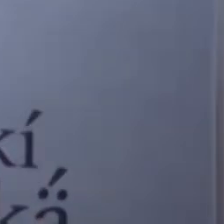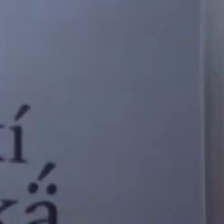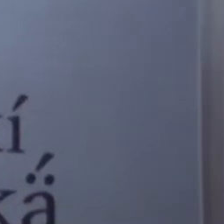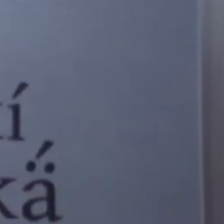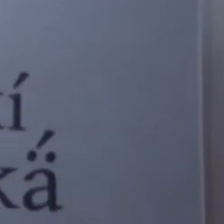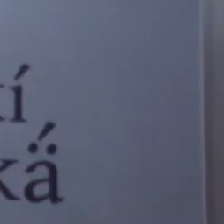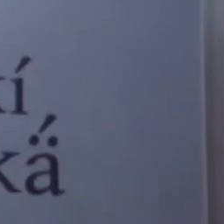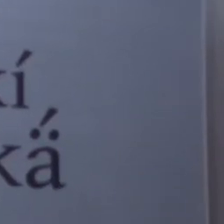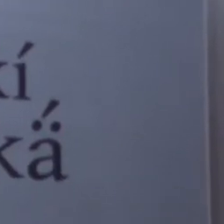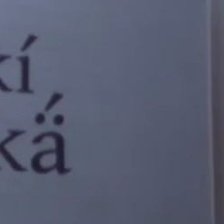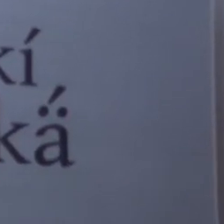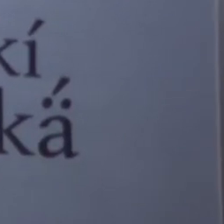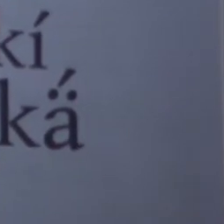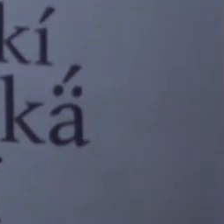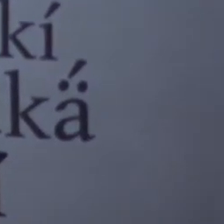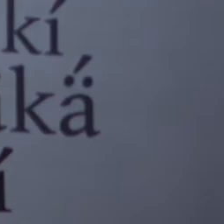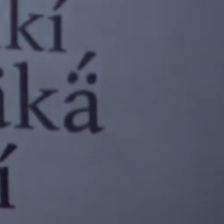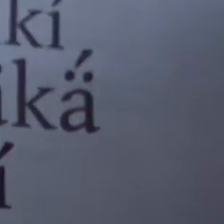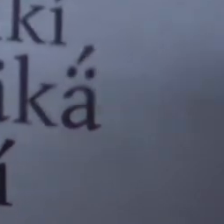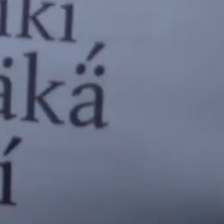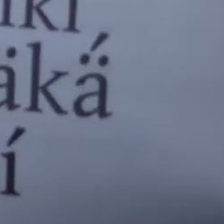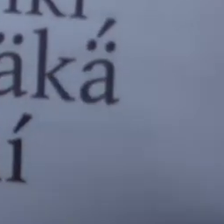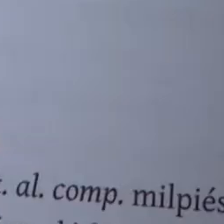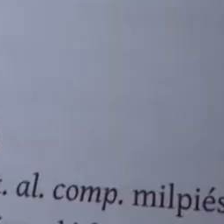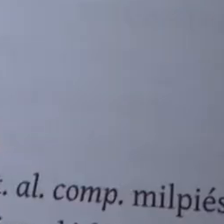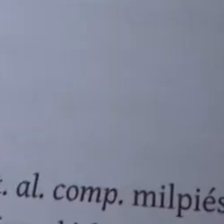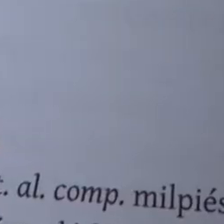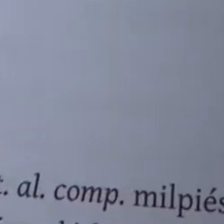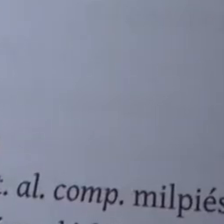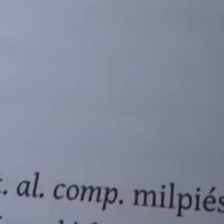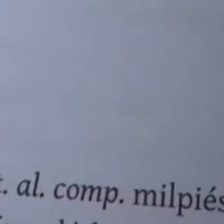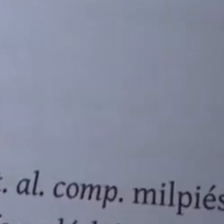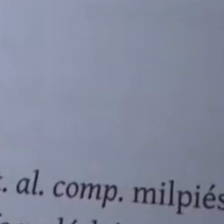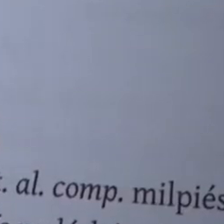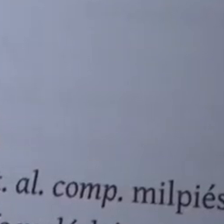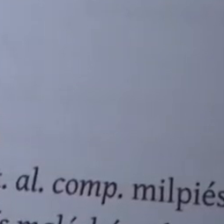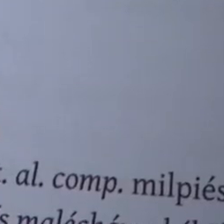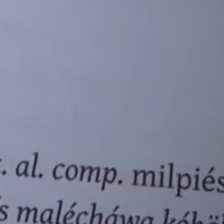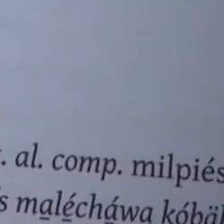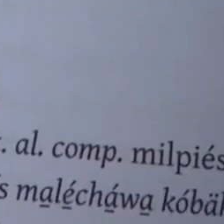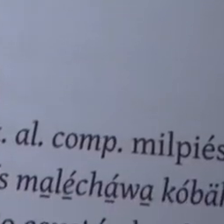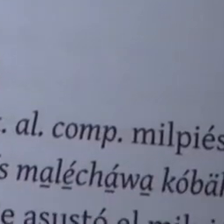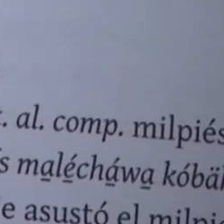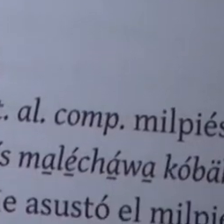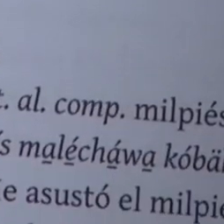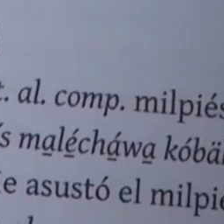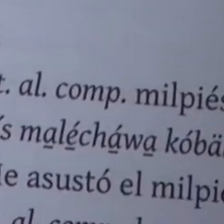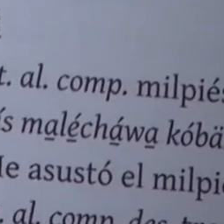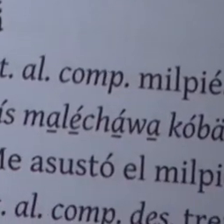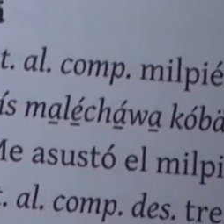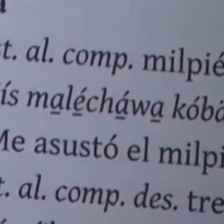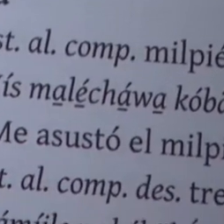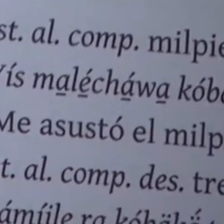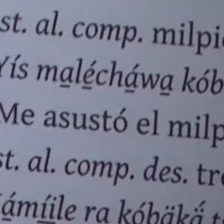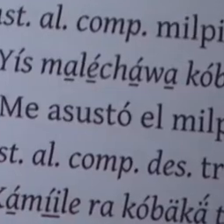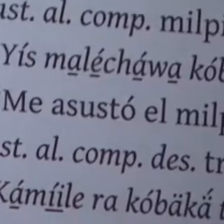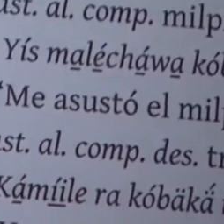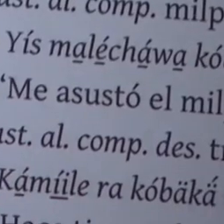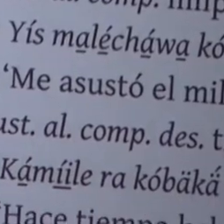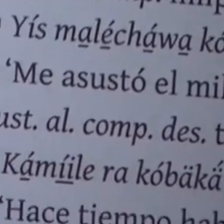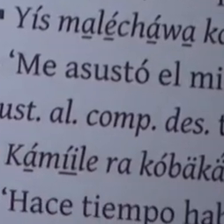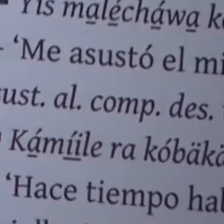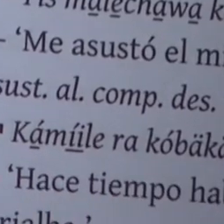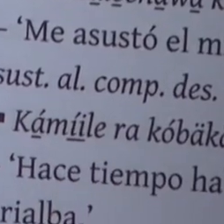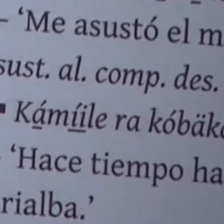eso es algo difícil un poco entender, pero ellos se conectan y viajan por la montaña, cruzan la fila de